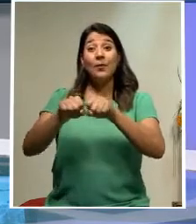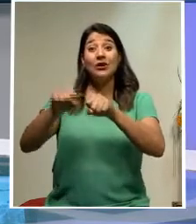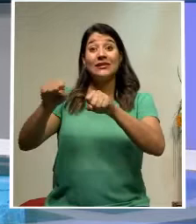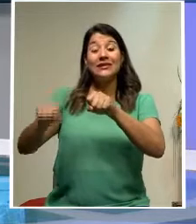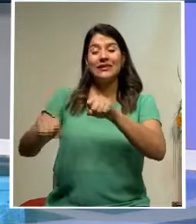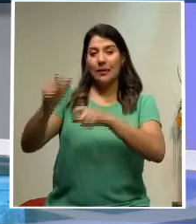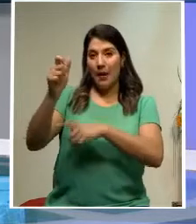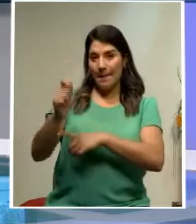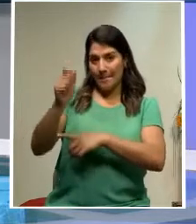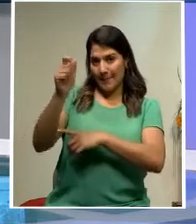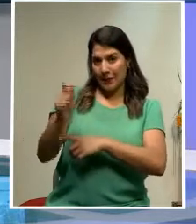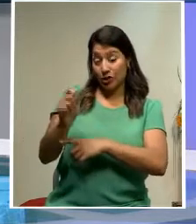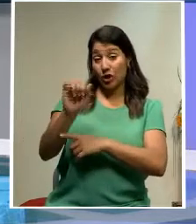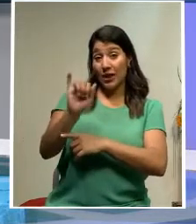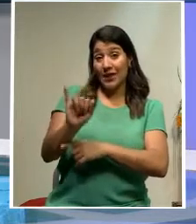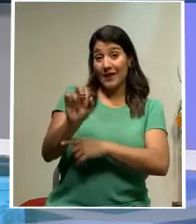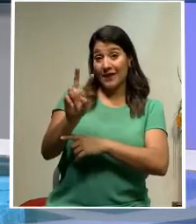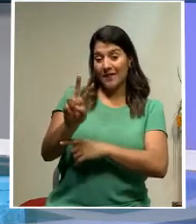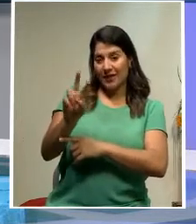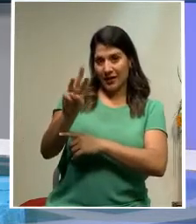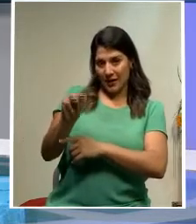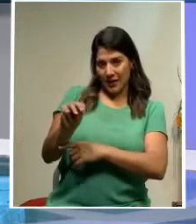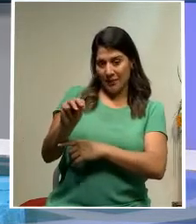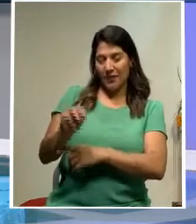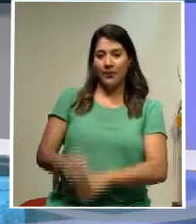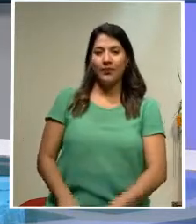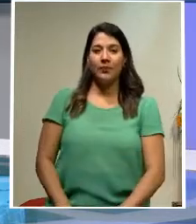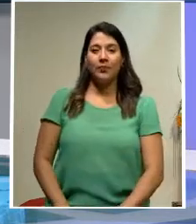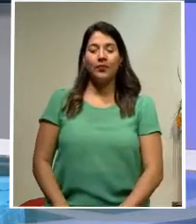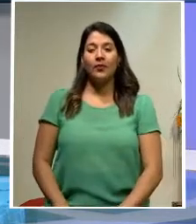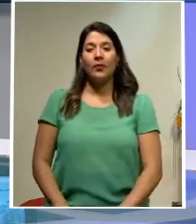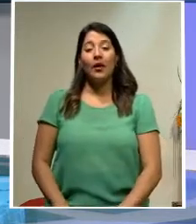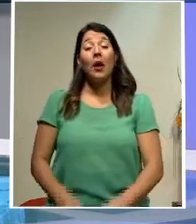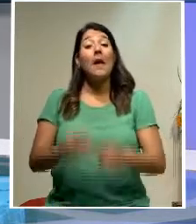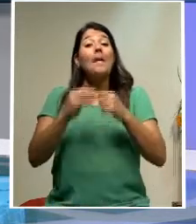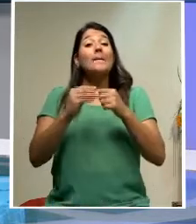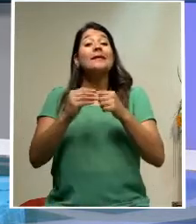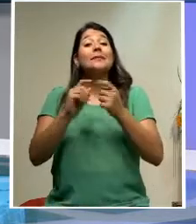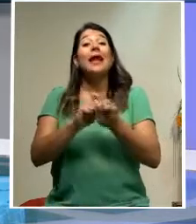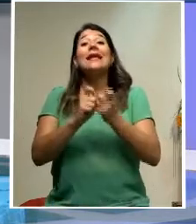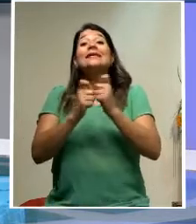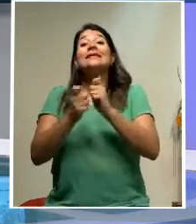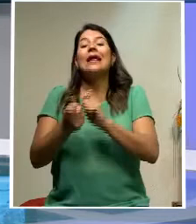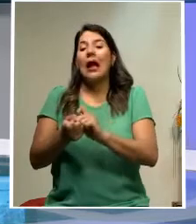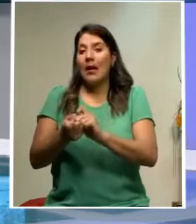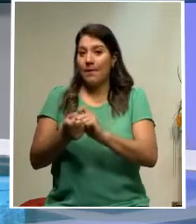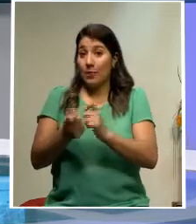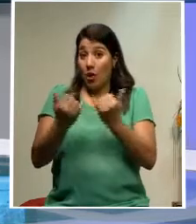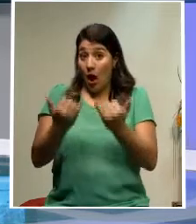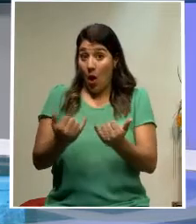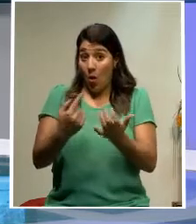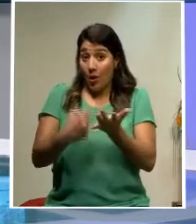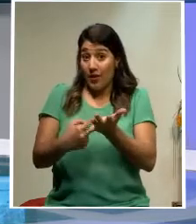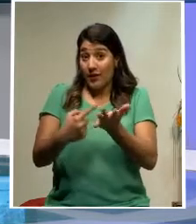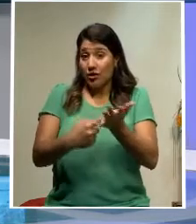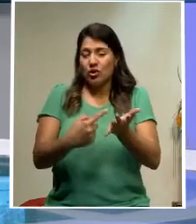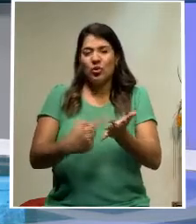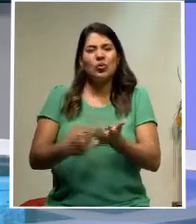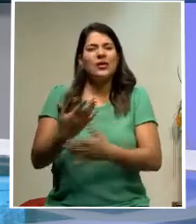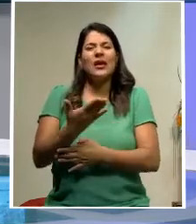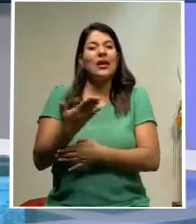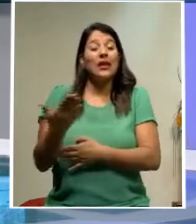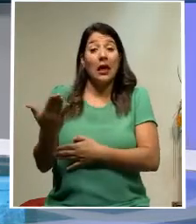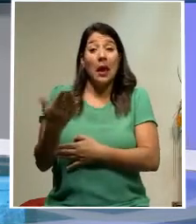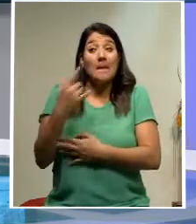pensiones de invalidez, vejez y muerte. Entre los principales cambios que se debaten se encuentra la